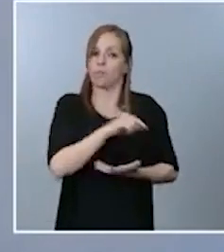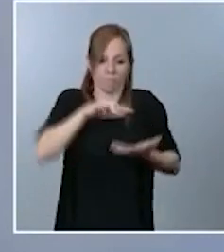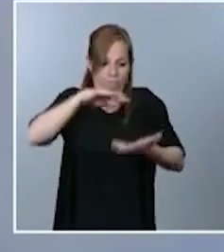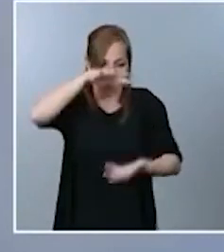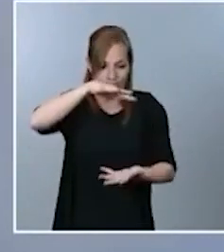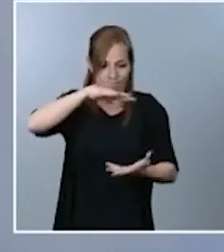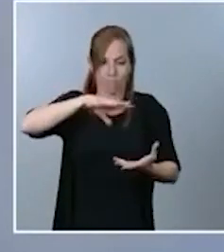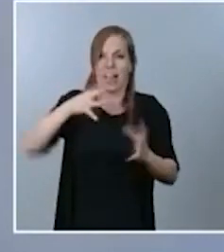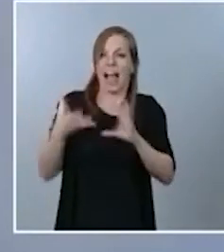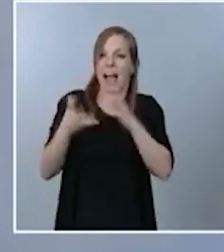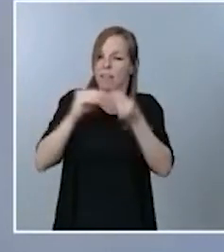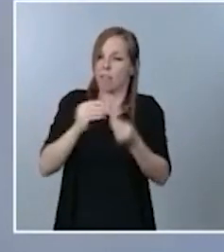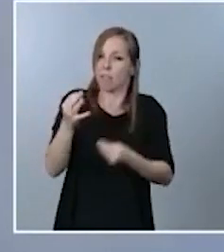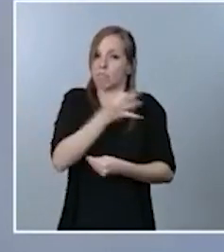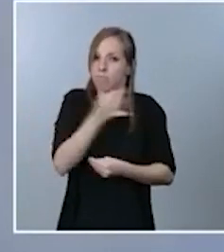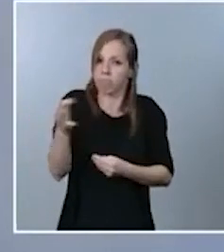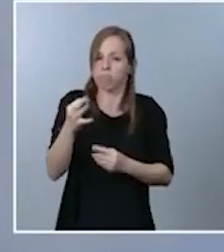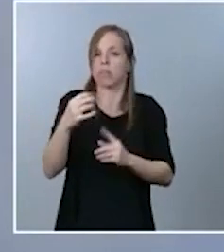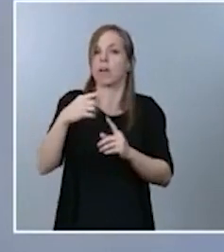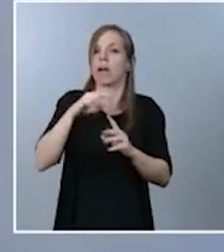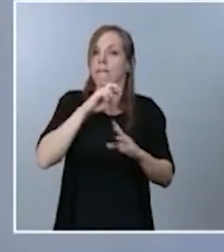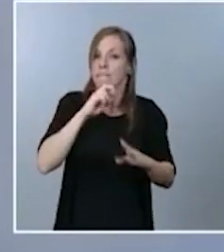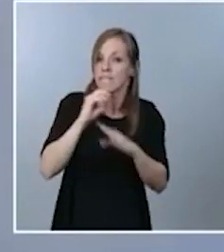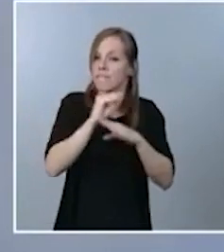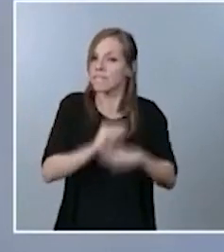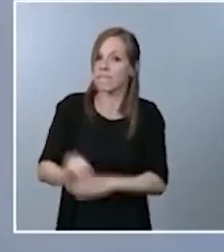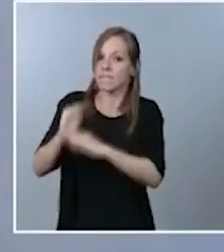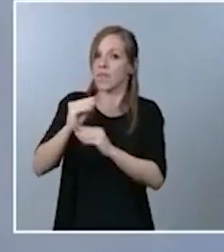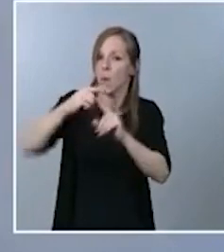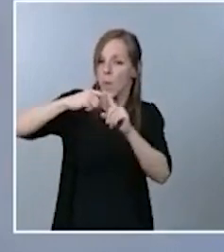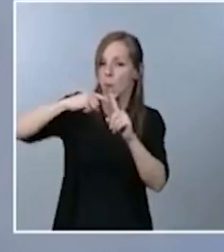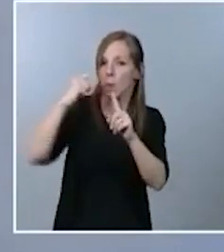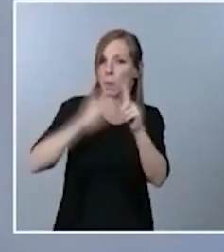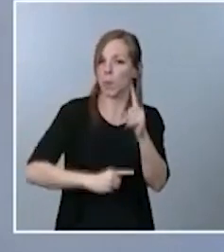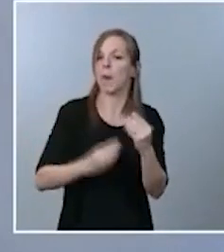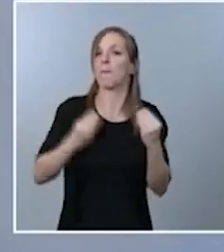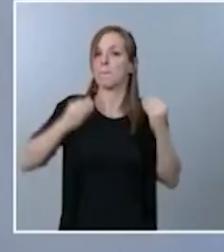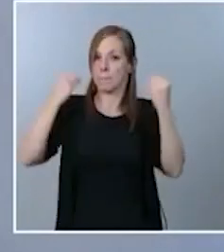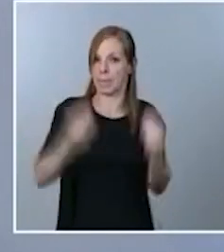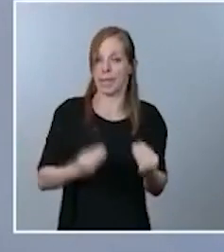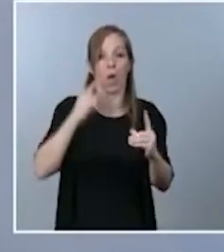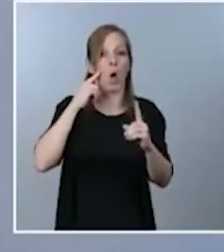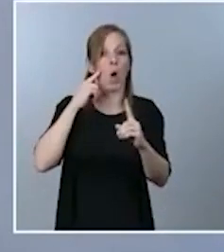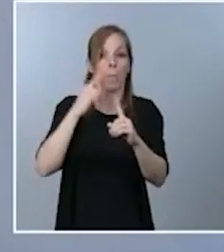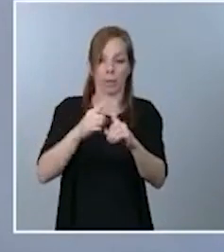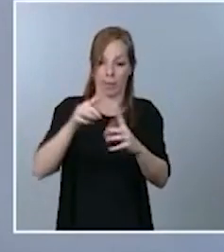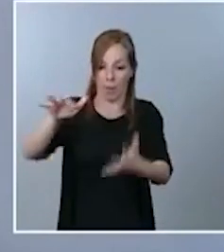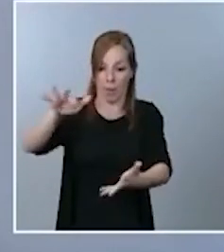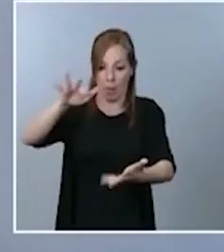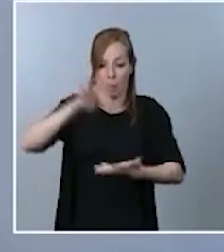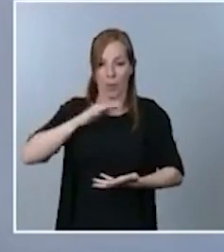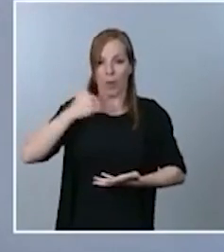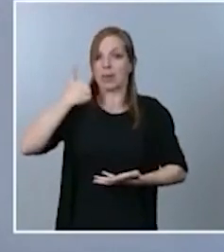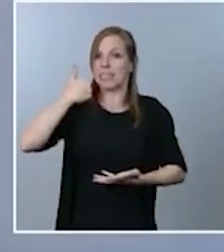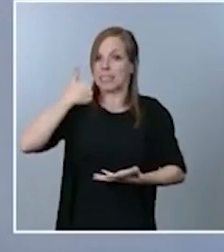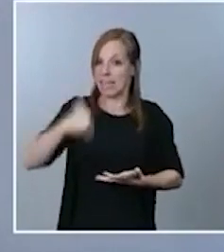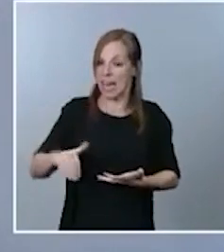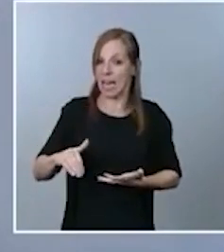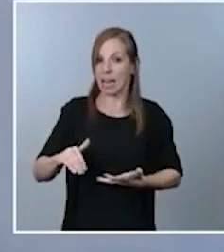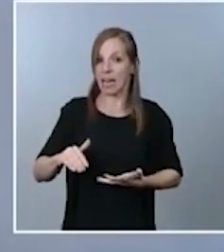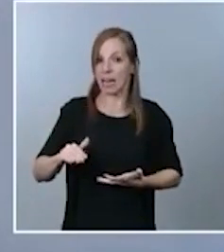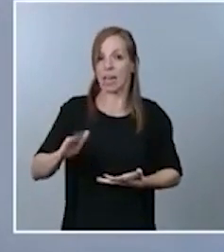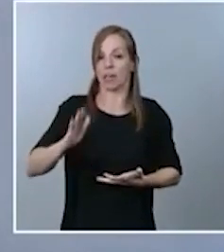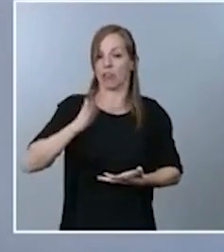conservada suficientemente baja temperatura de tal manera que a partir de ahí ya se haga digamos trabajo normal